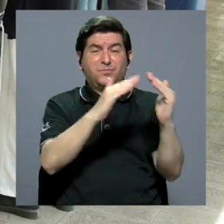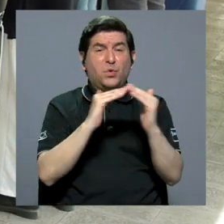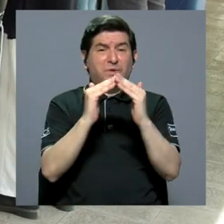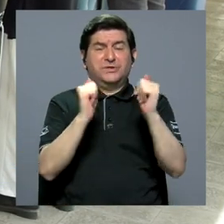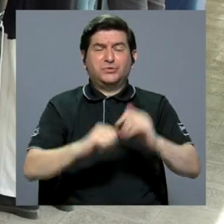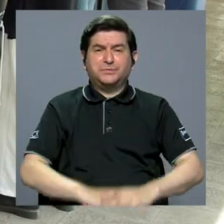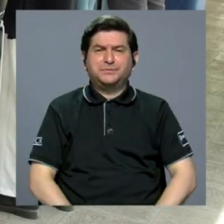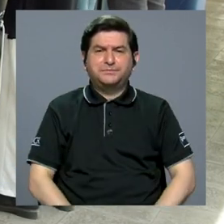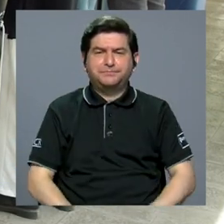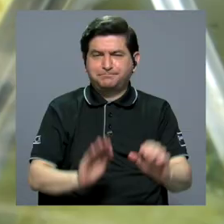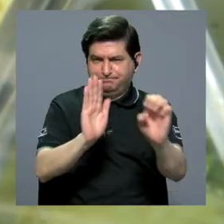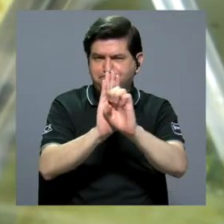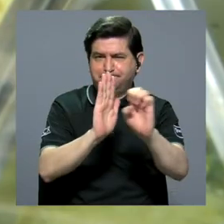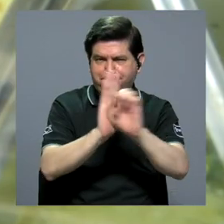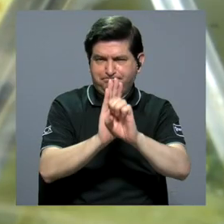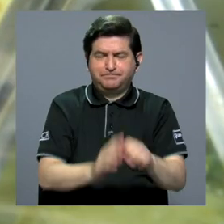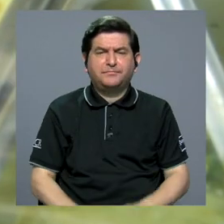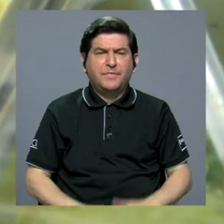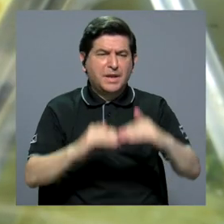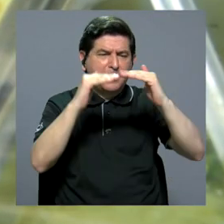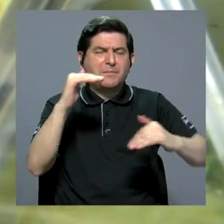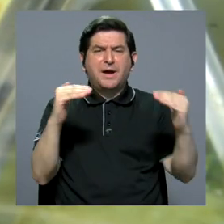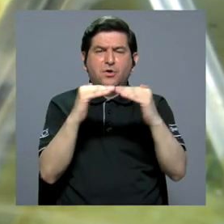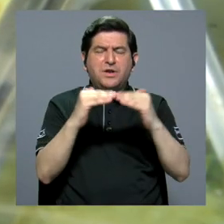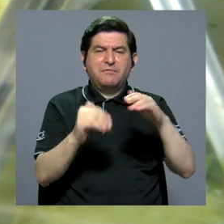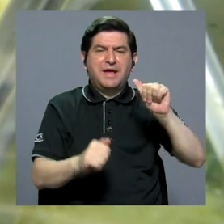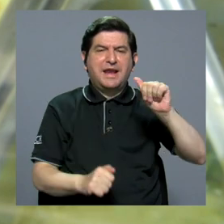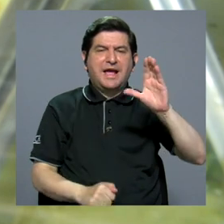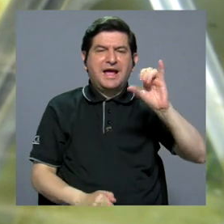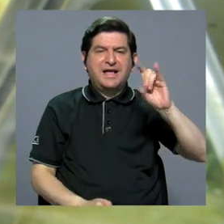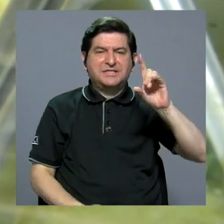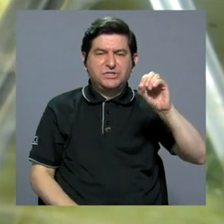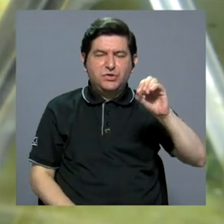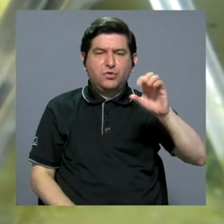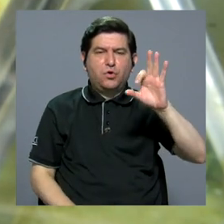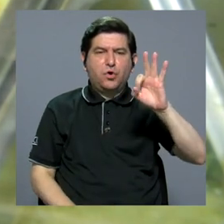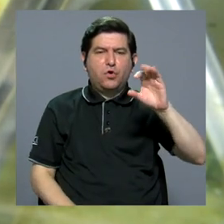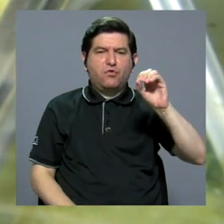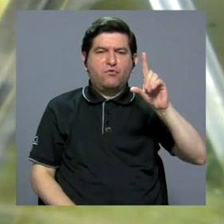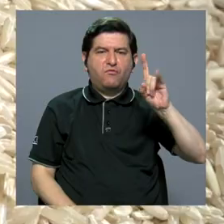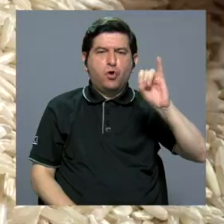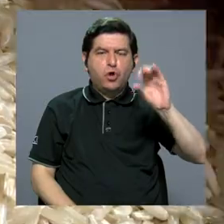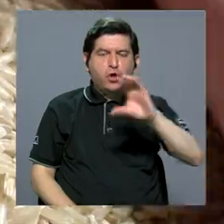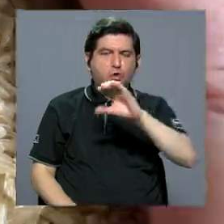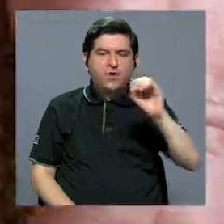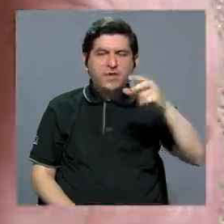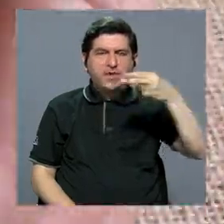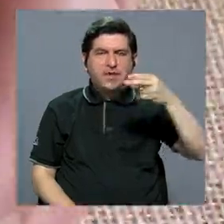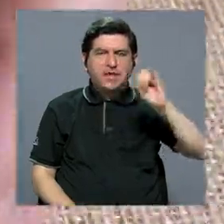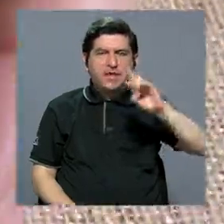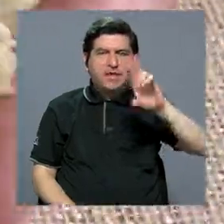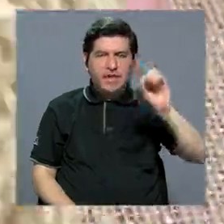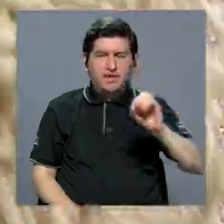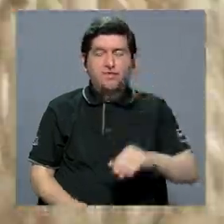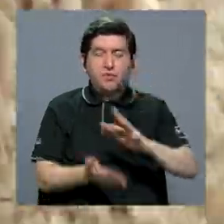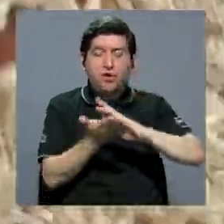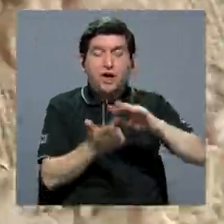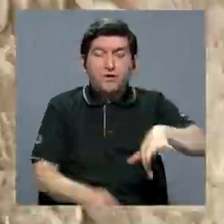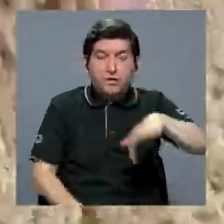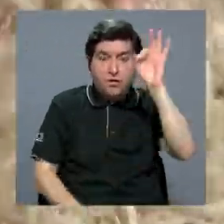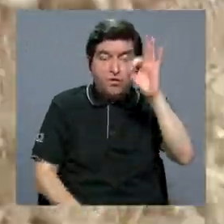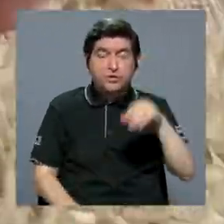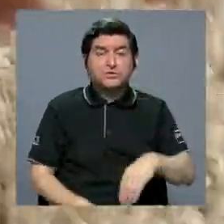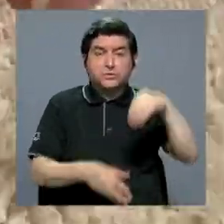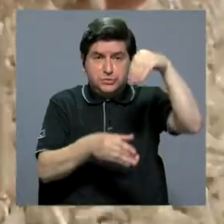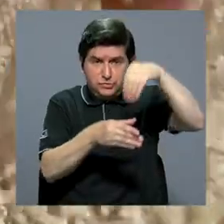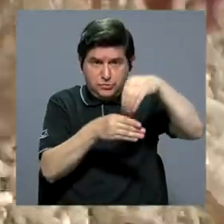presentado la población, por ejemplo, bajos niveles de ácido fólico e hierro. El arroz fue uno de los alimentos